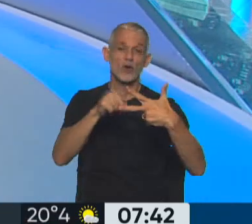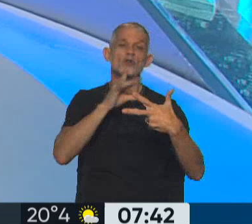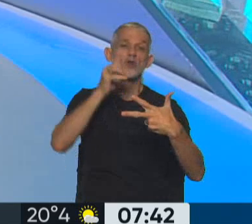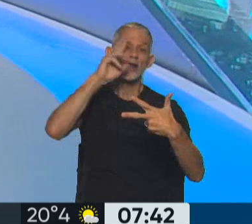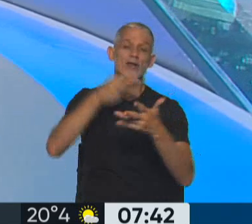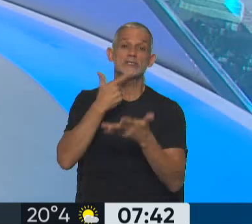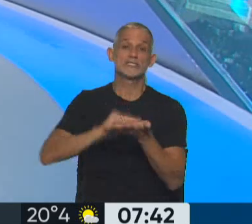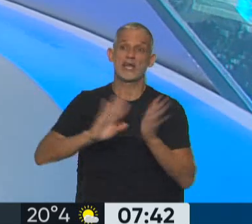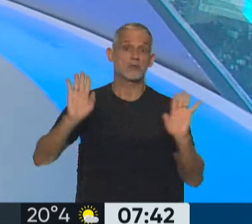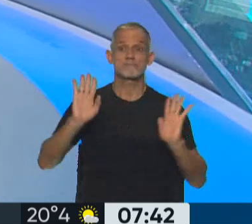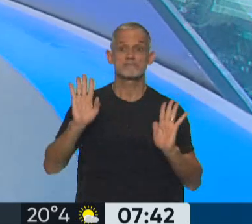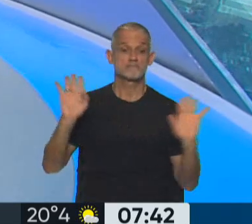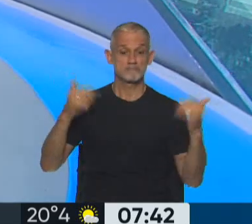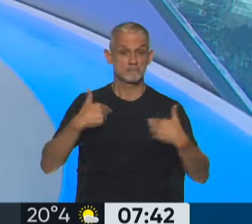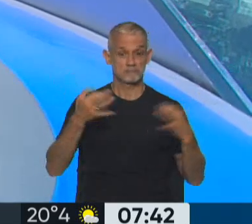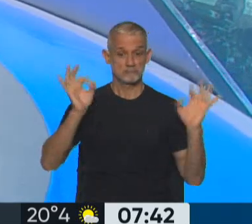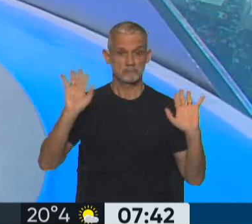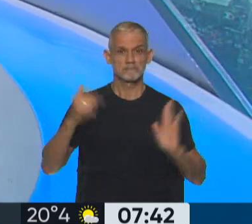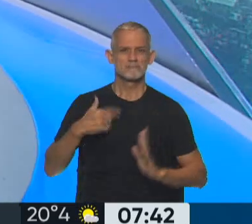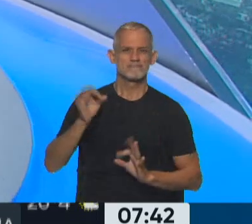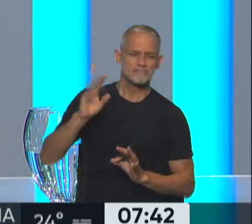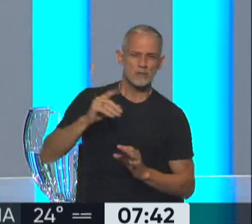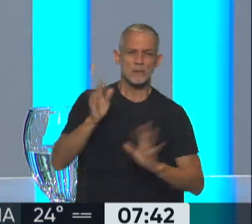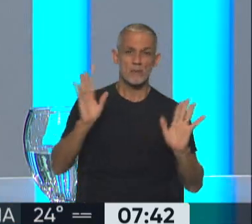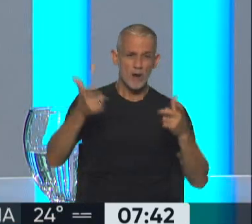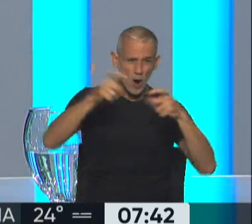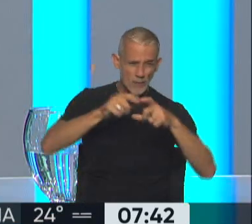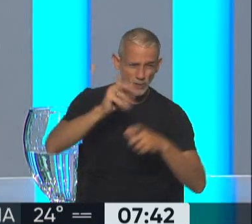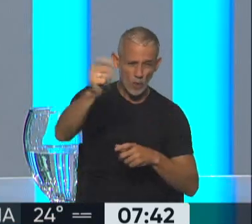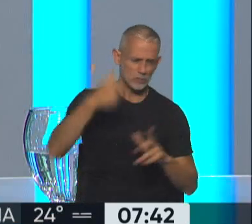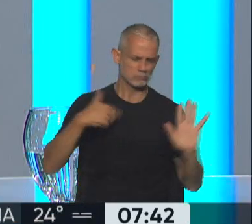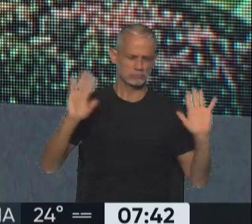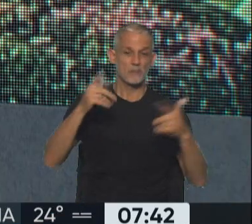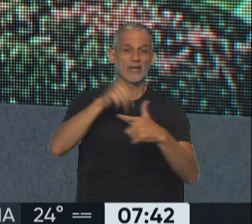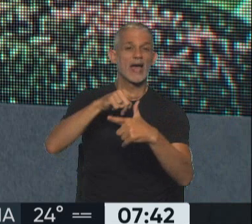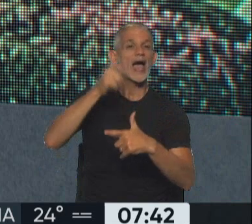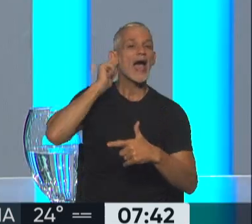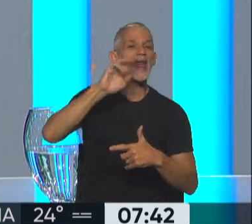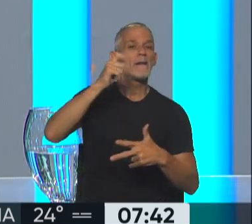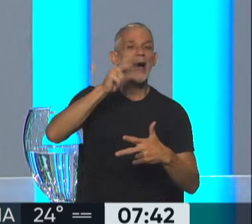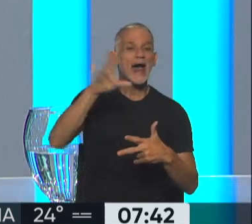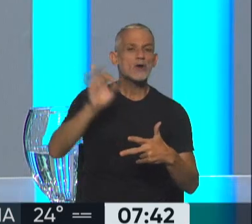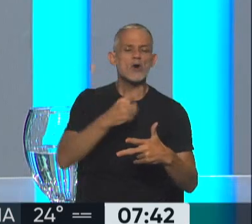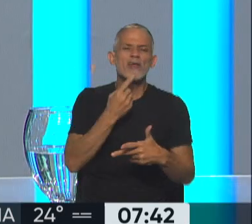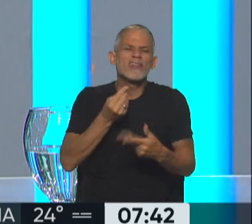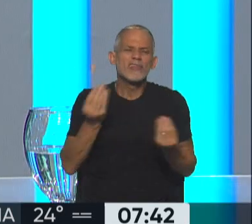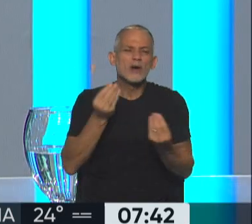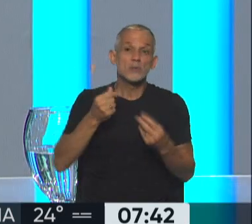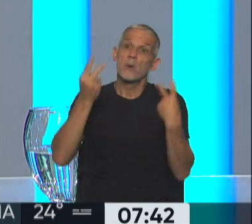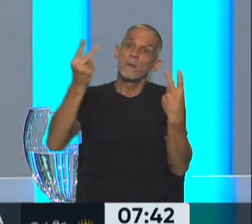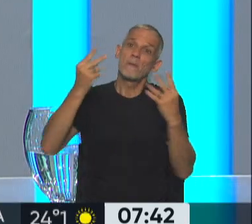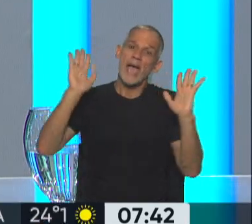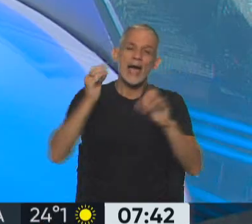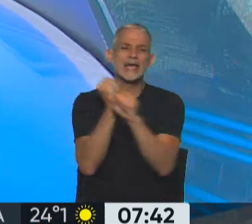es senador y dijo que tiene fueros y por lo tanto no iba a estar sometido a la Comisión de Juicio Político. Garabano. Garabano dijo que estaba de viaje